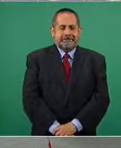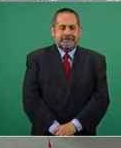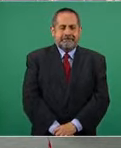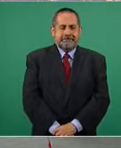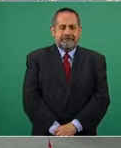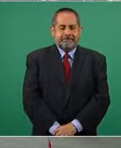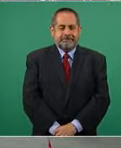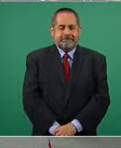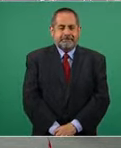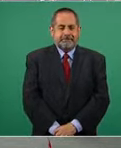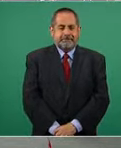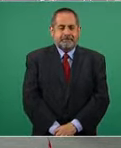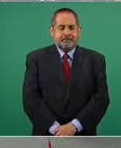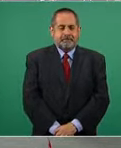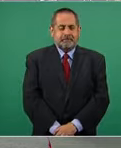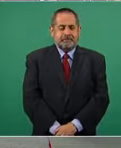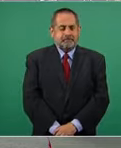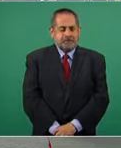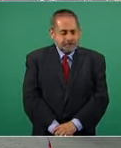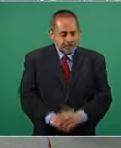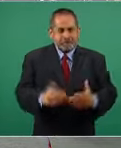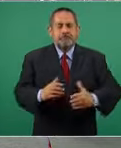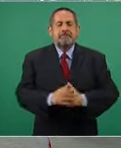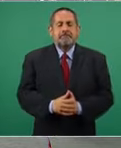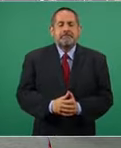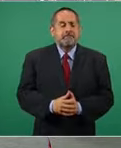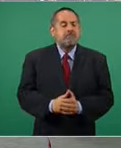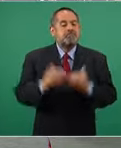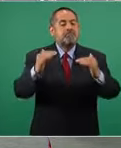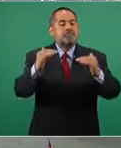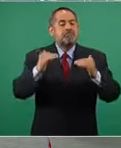Bueno, pues, continuamos.